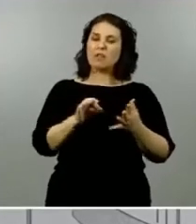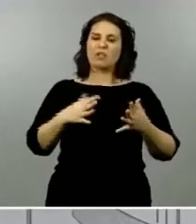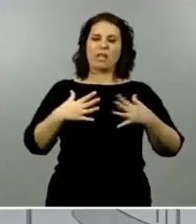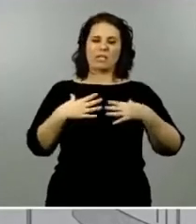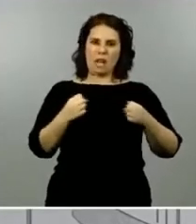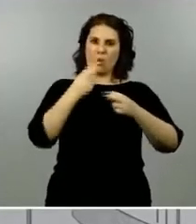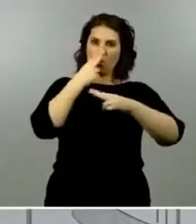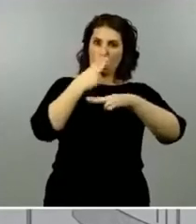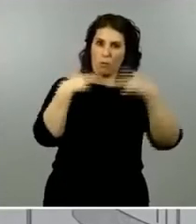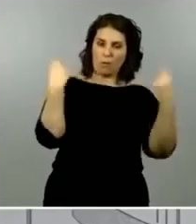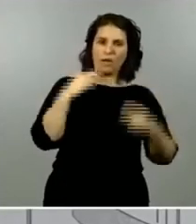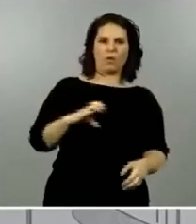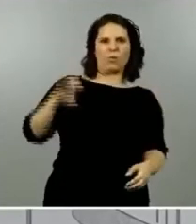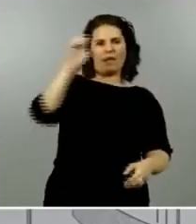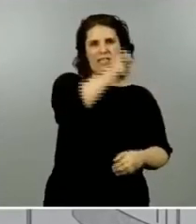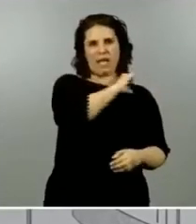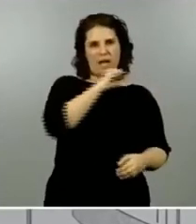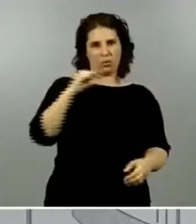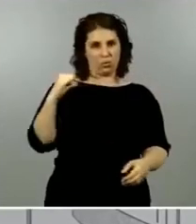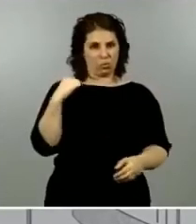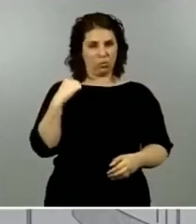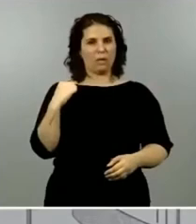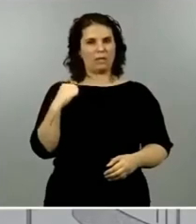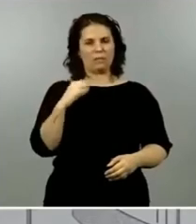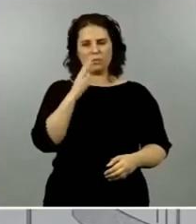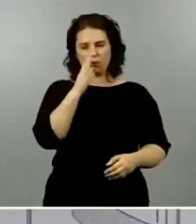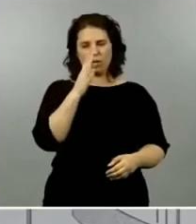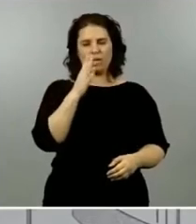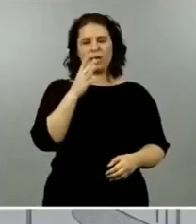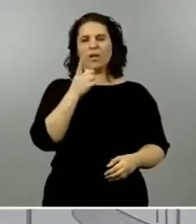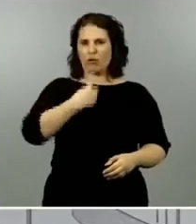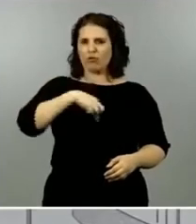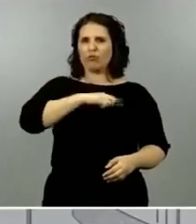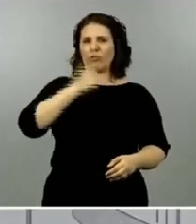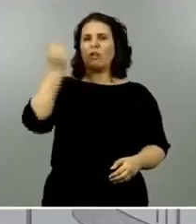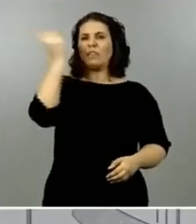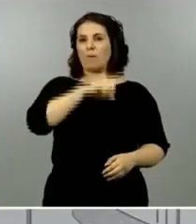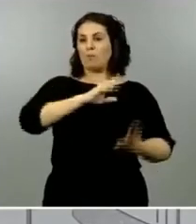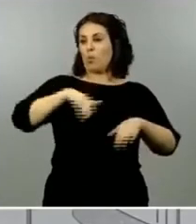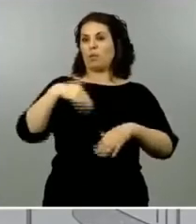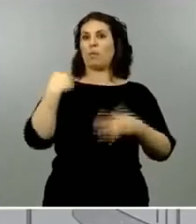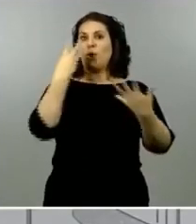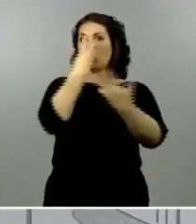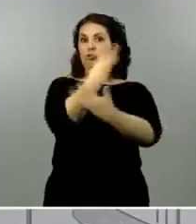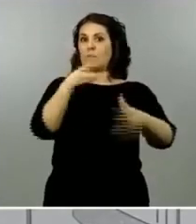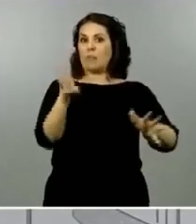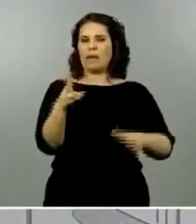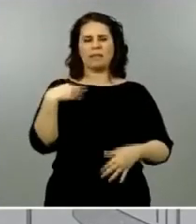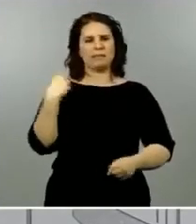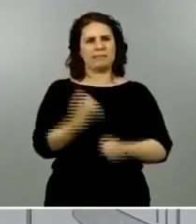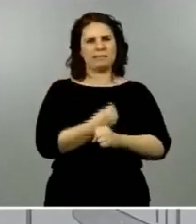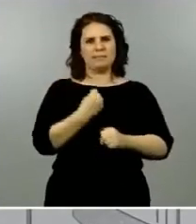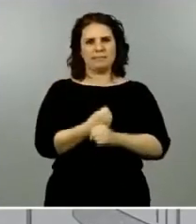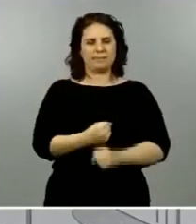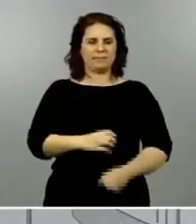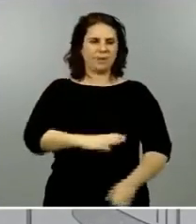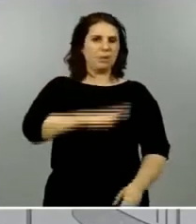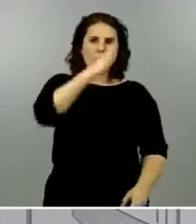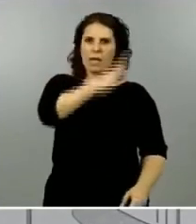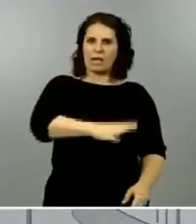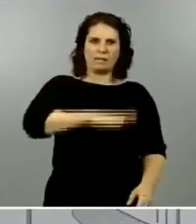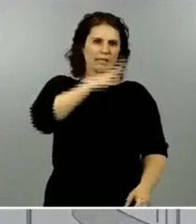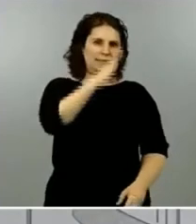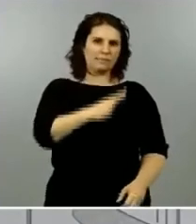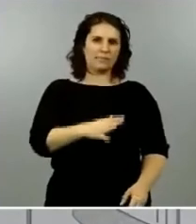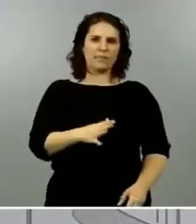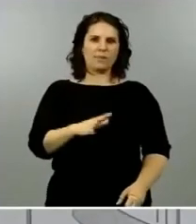comunidades autónomas que somos muy conscientes de que en estas últimas ocho semanas han tenido un trabajo enorme en algunas ocasiones hasta